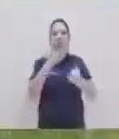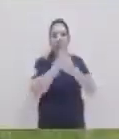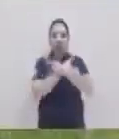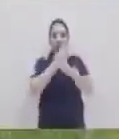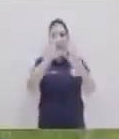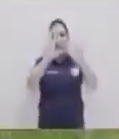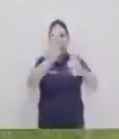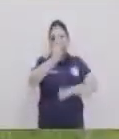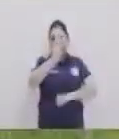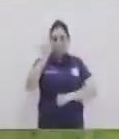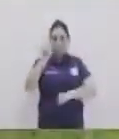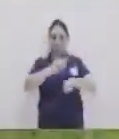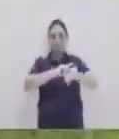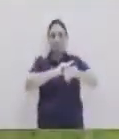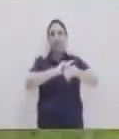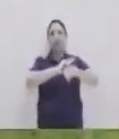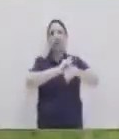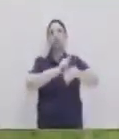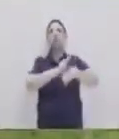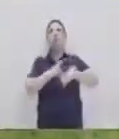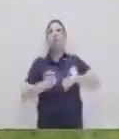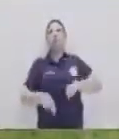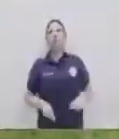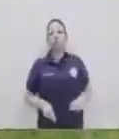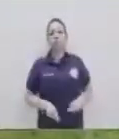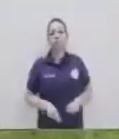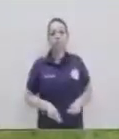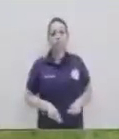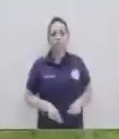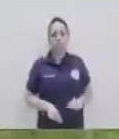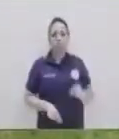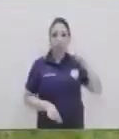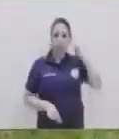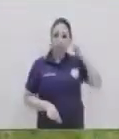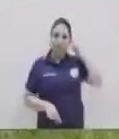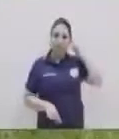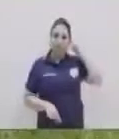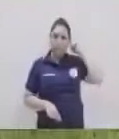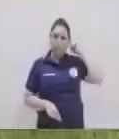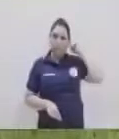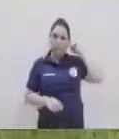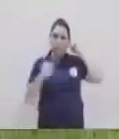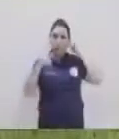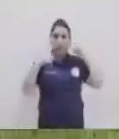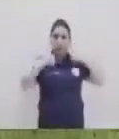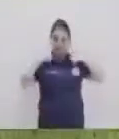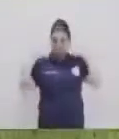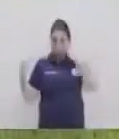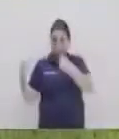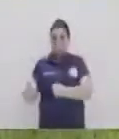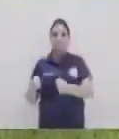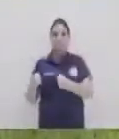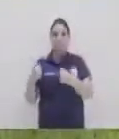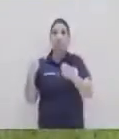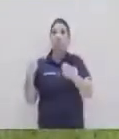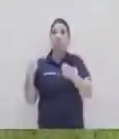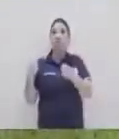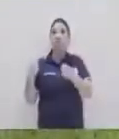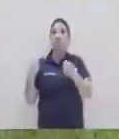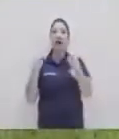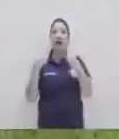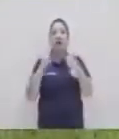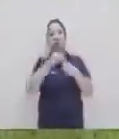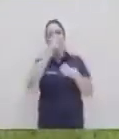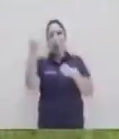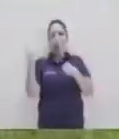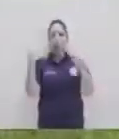descanso siempre entre cada serie y ahora la misma mochila me va a servir para